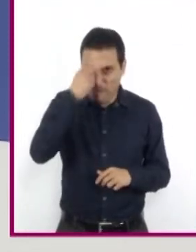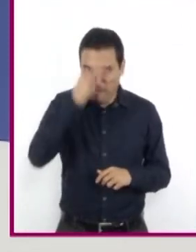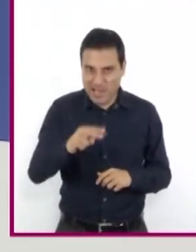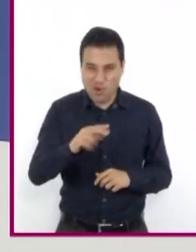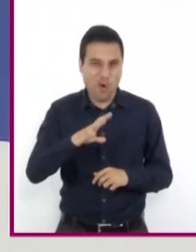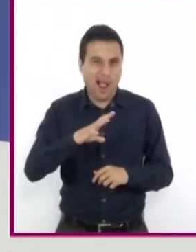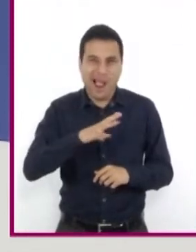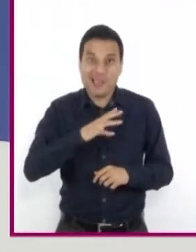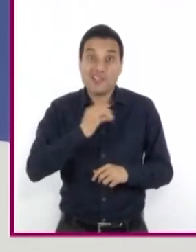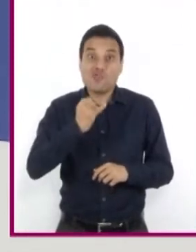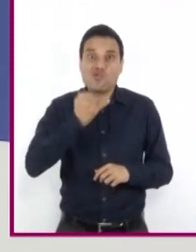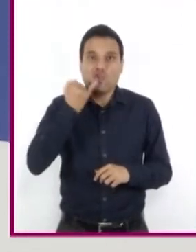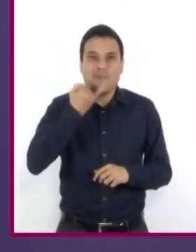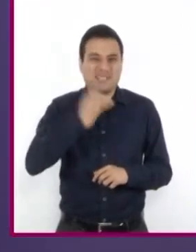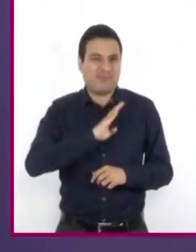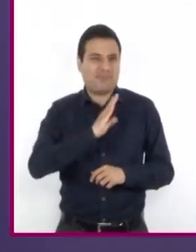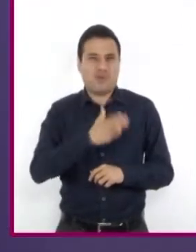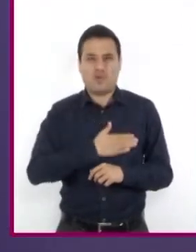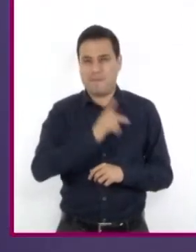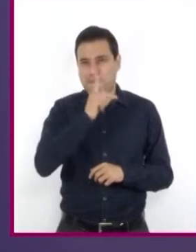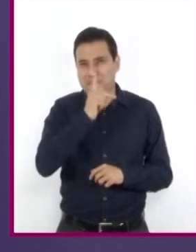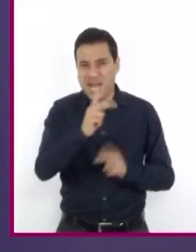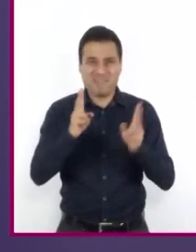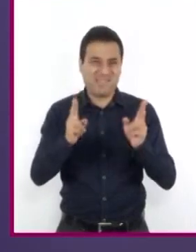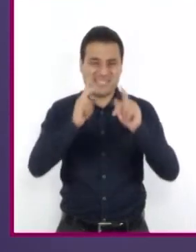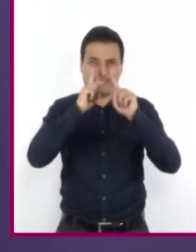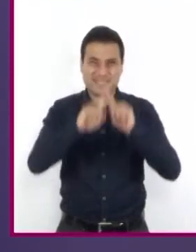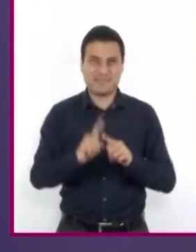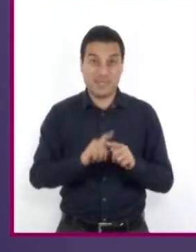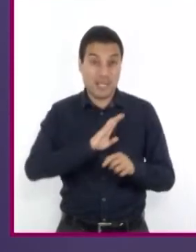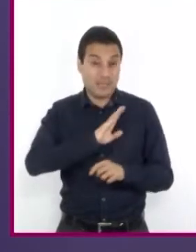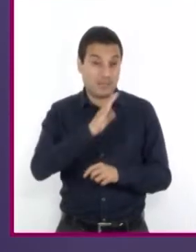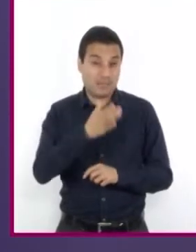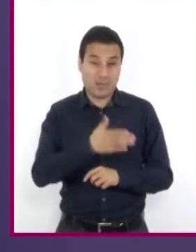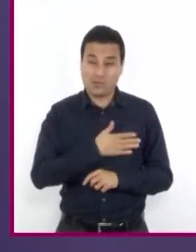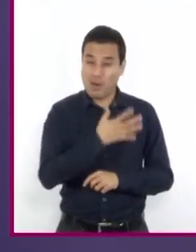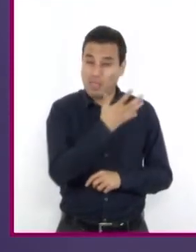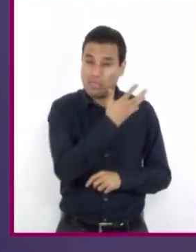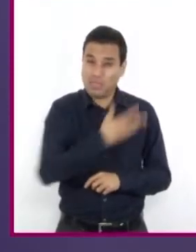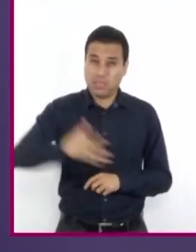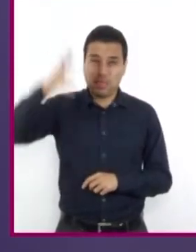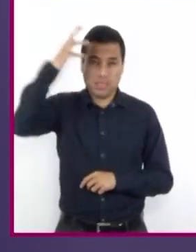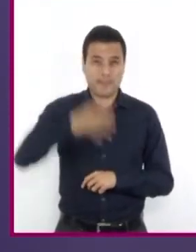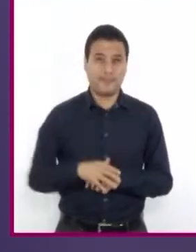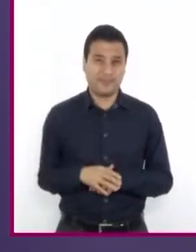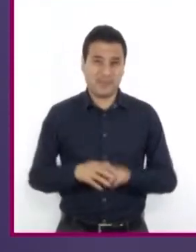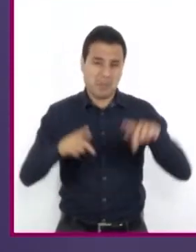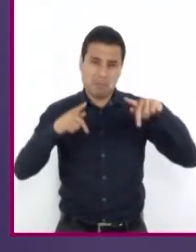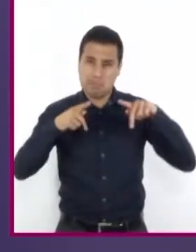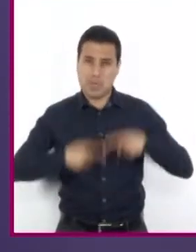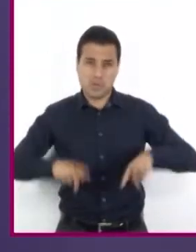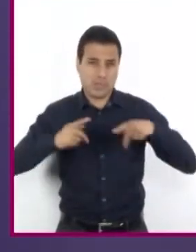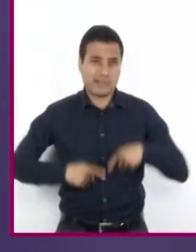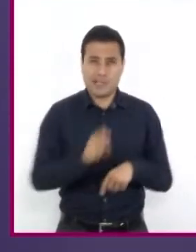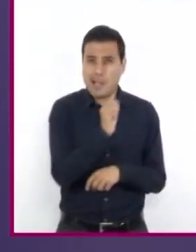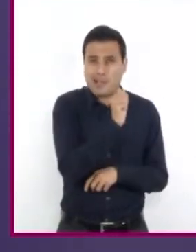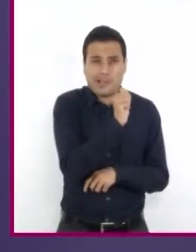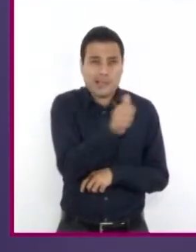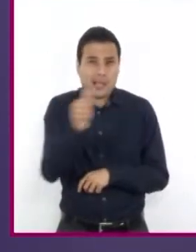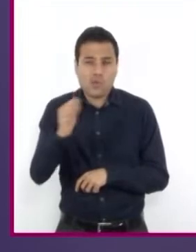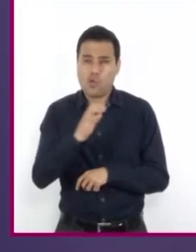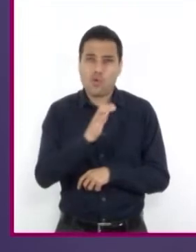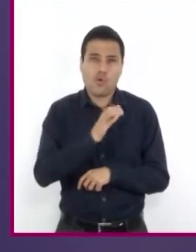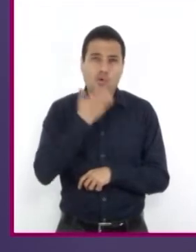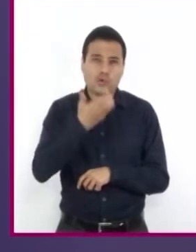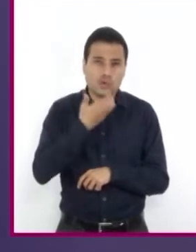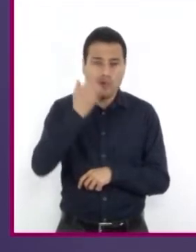nuestro idioma. El español es una lengua vasta y cada región se la apropia y la complementa. Esto enriquece al